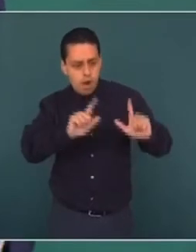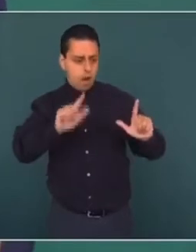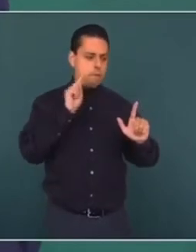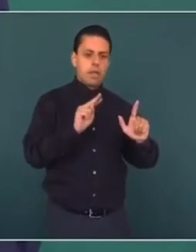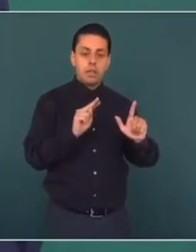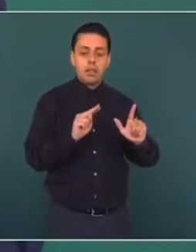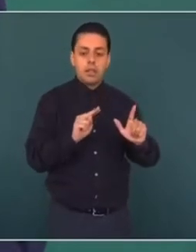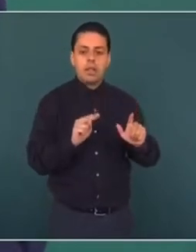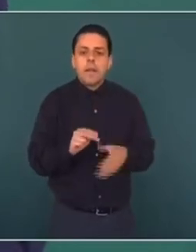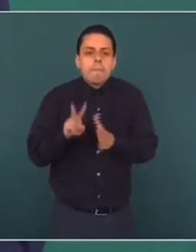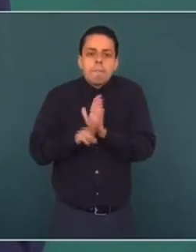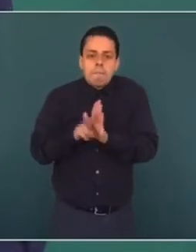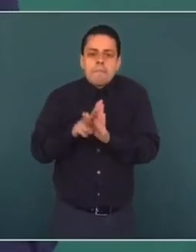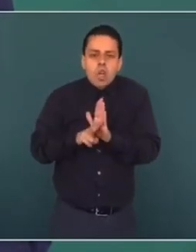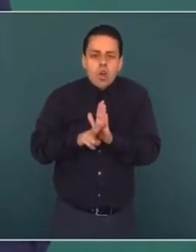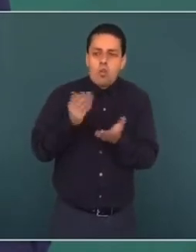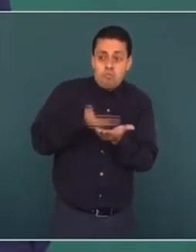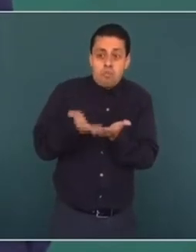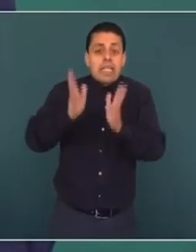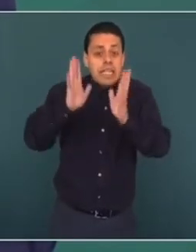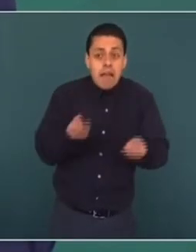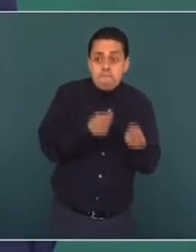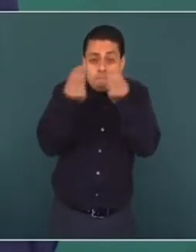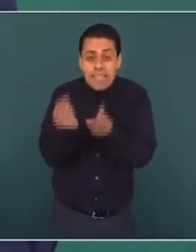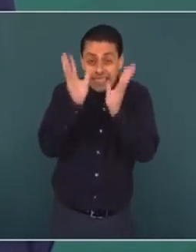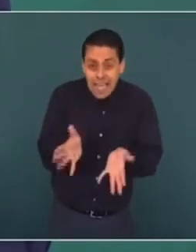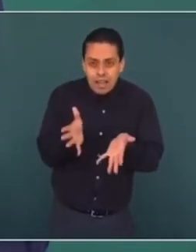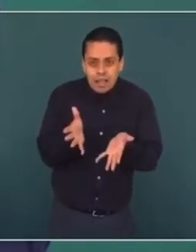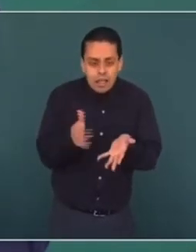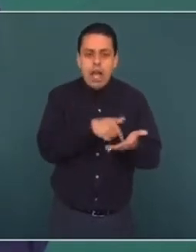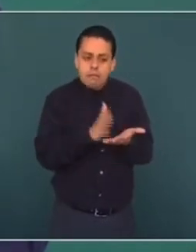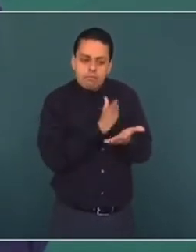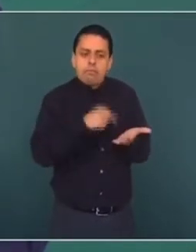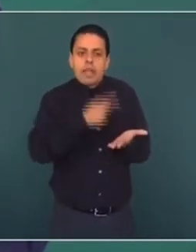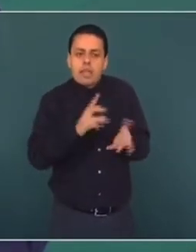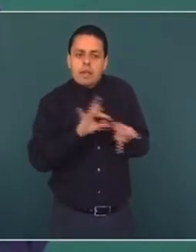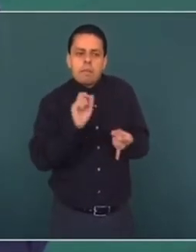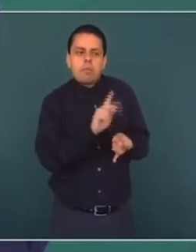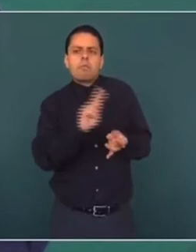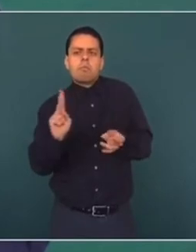se entregó y se habla de ese video en el documento,